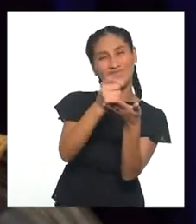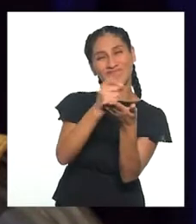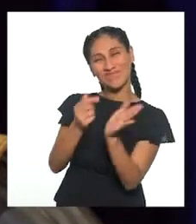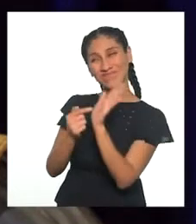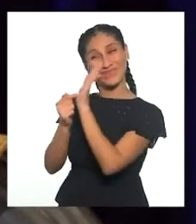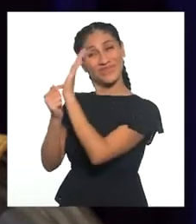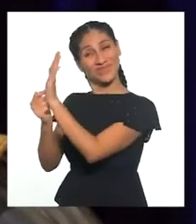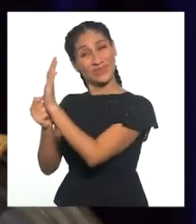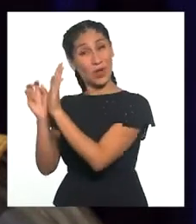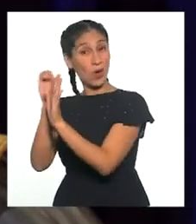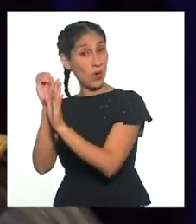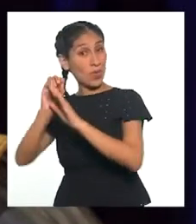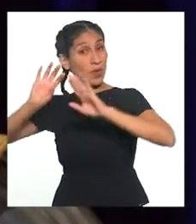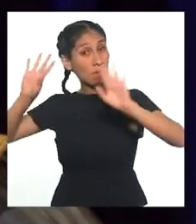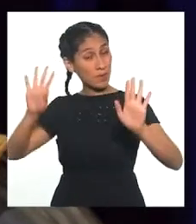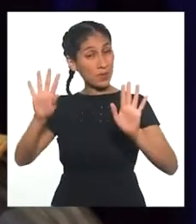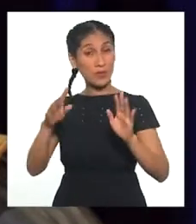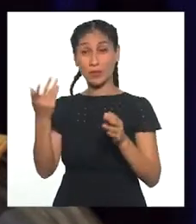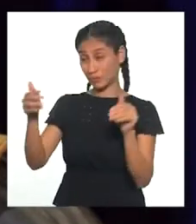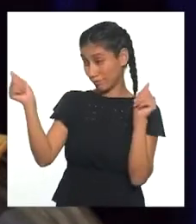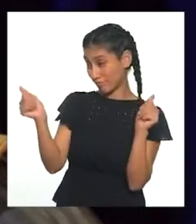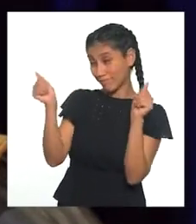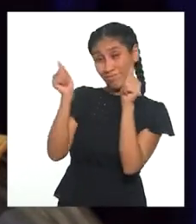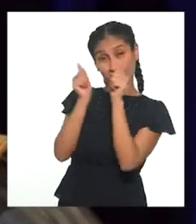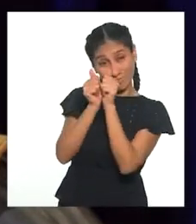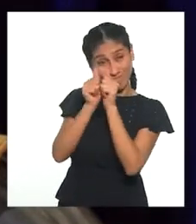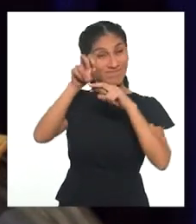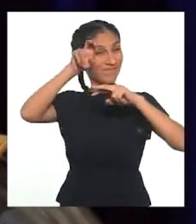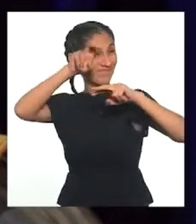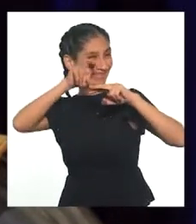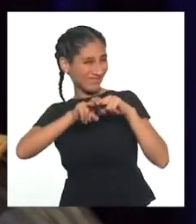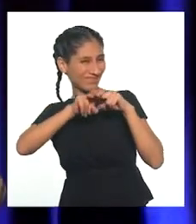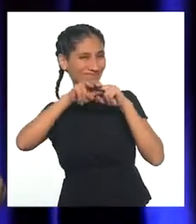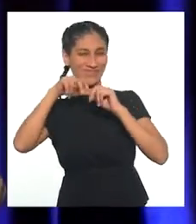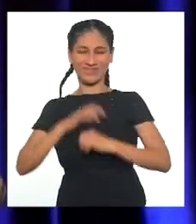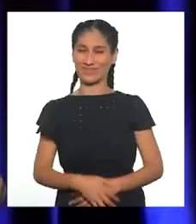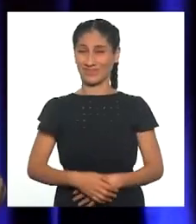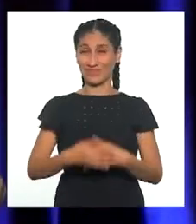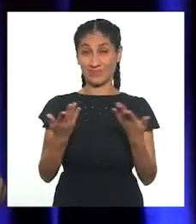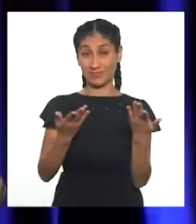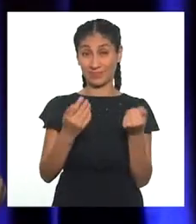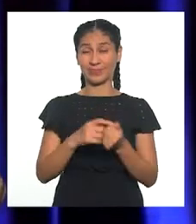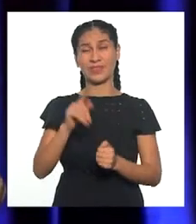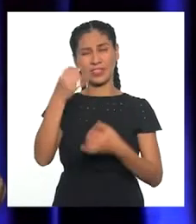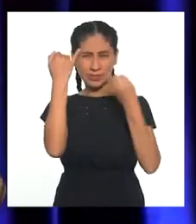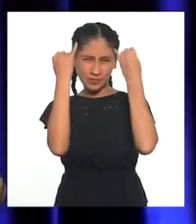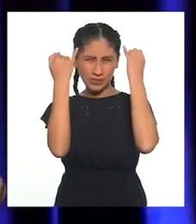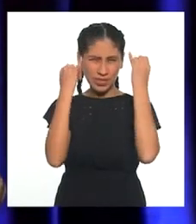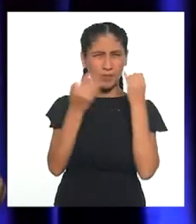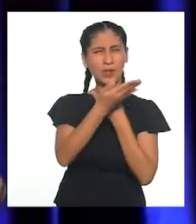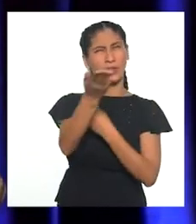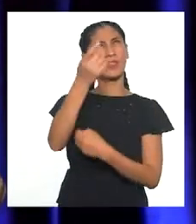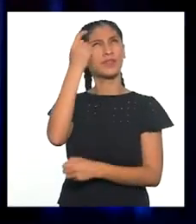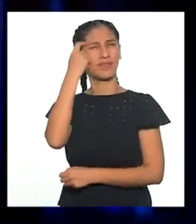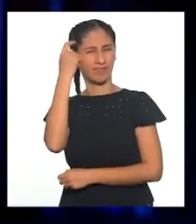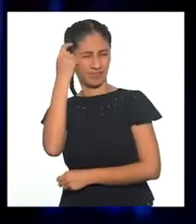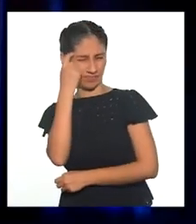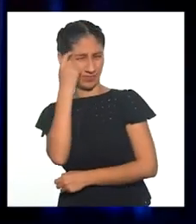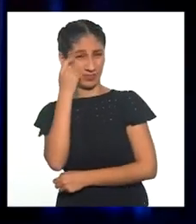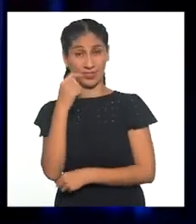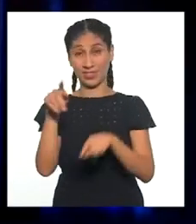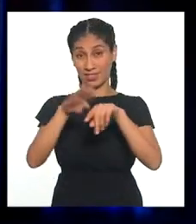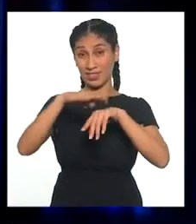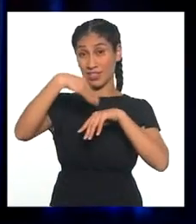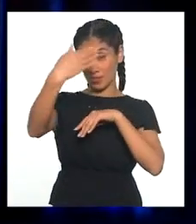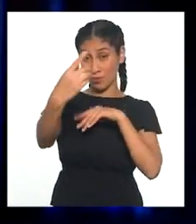o simplemente compartir tiempo de calidad juntos. Les dejo estas ideas para que las piensen. Y nos